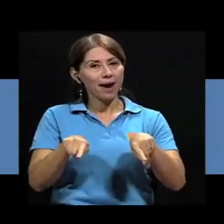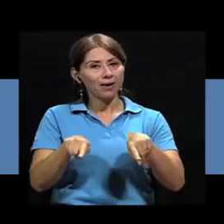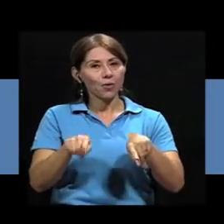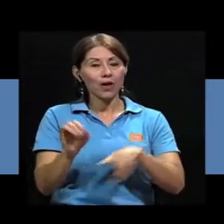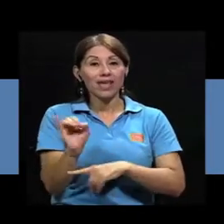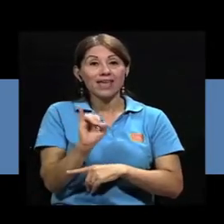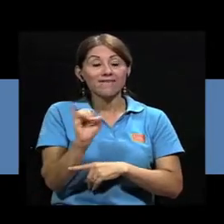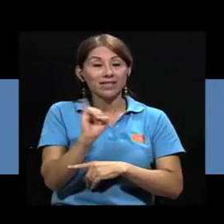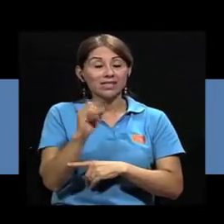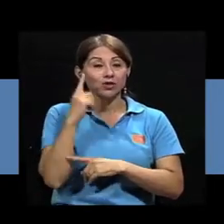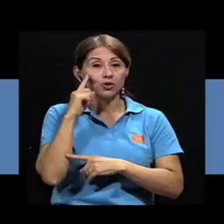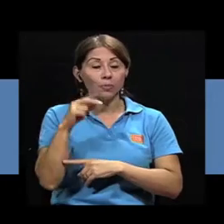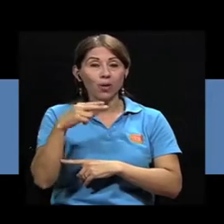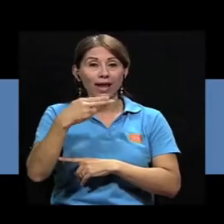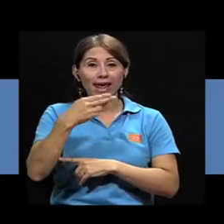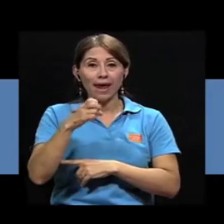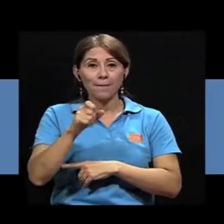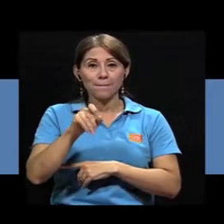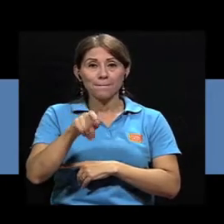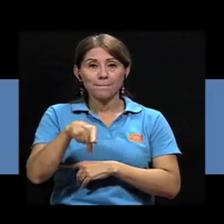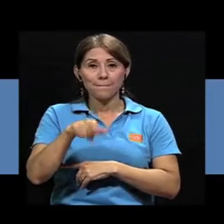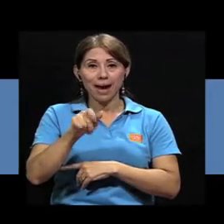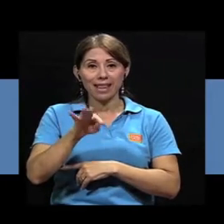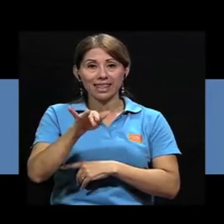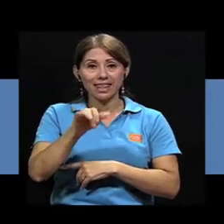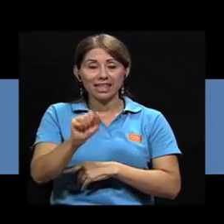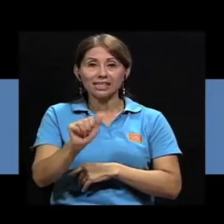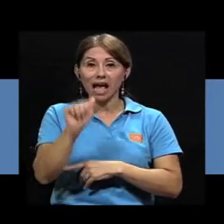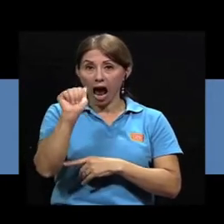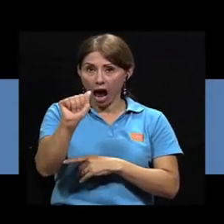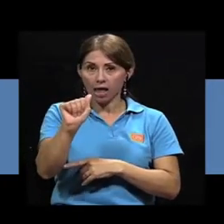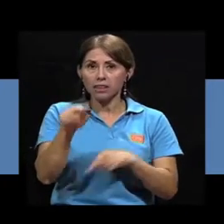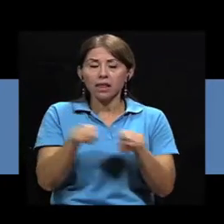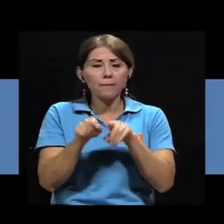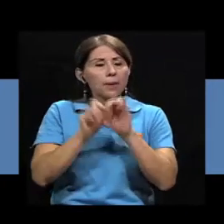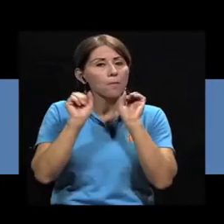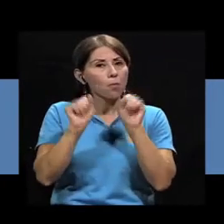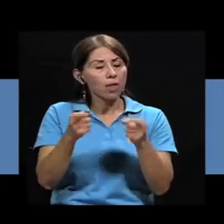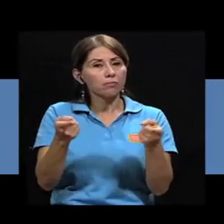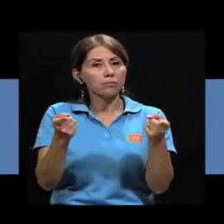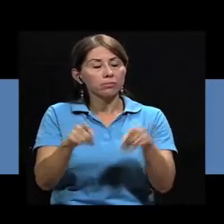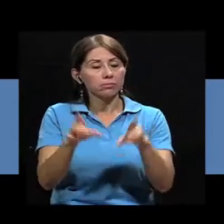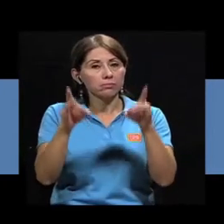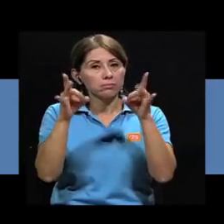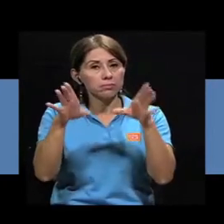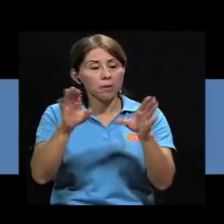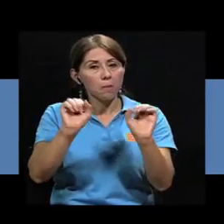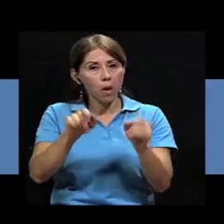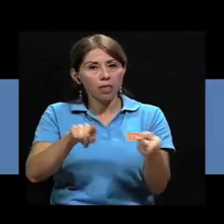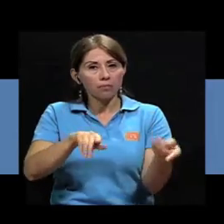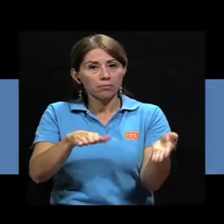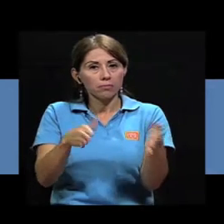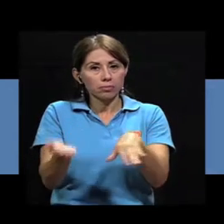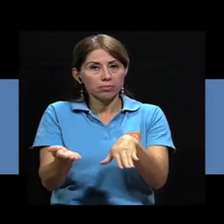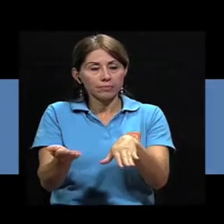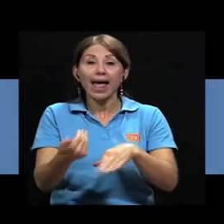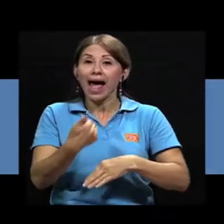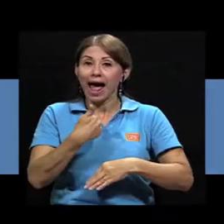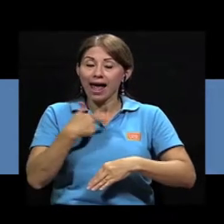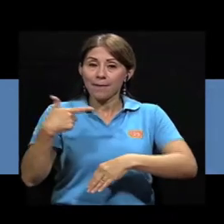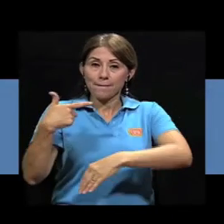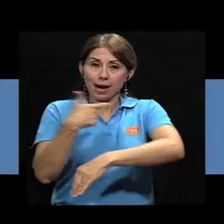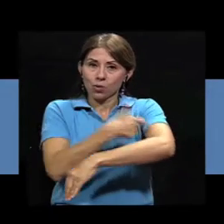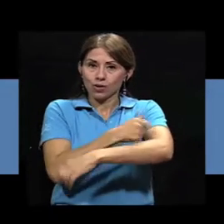embargo, las infecciones por el virus de hepatitis A también pueden ser graves y potencialmente mortales. Existen